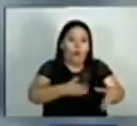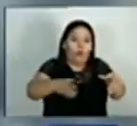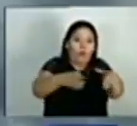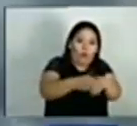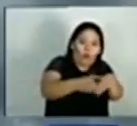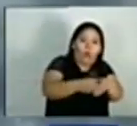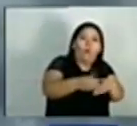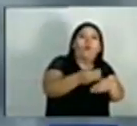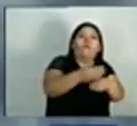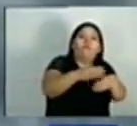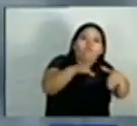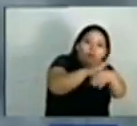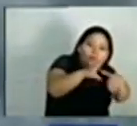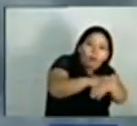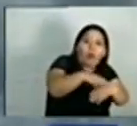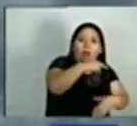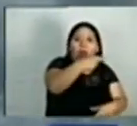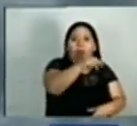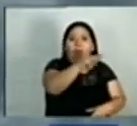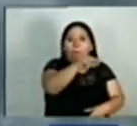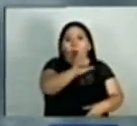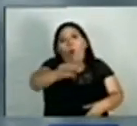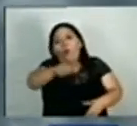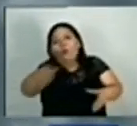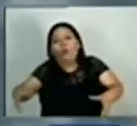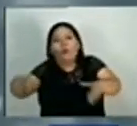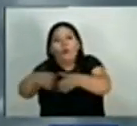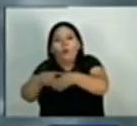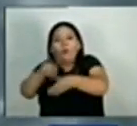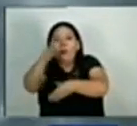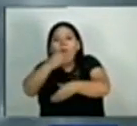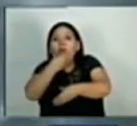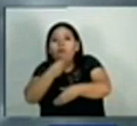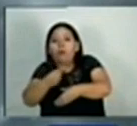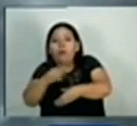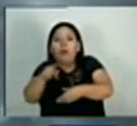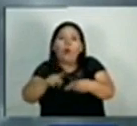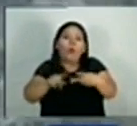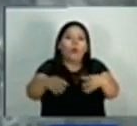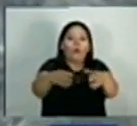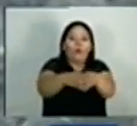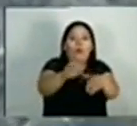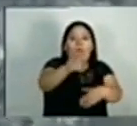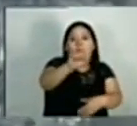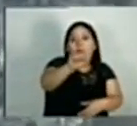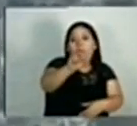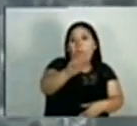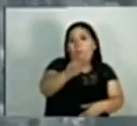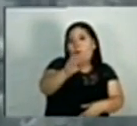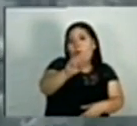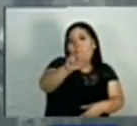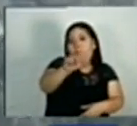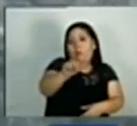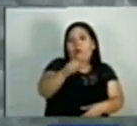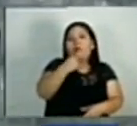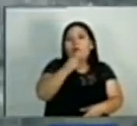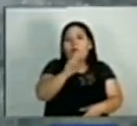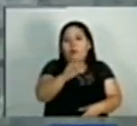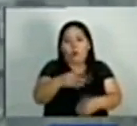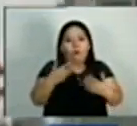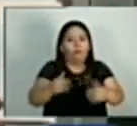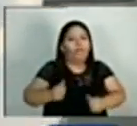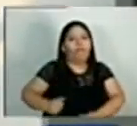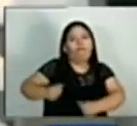Jamás, sin intervención de otros grupos musulmanes, como el caso de Hezbollah, según confirmó el mismo portavoz de Fuerzas Armadas